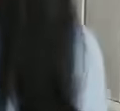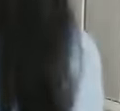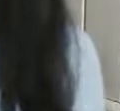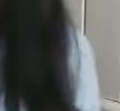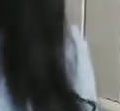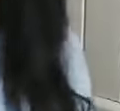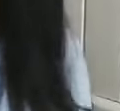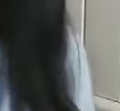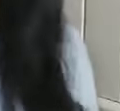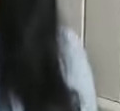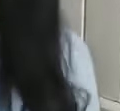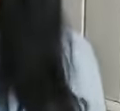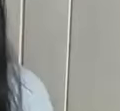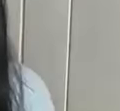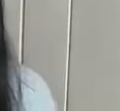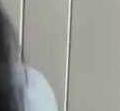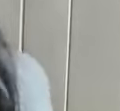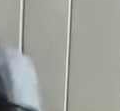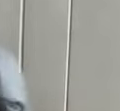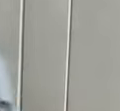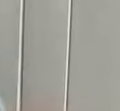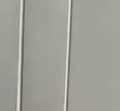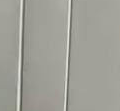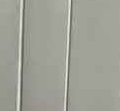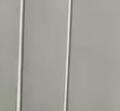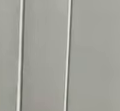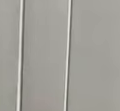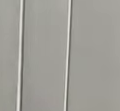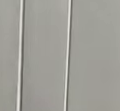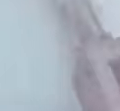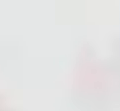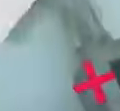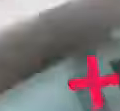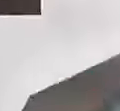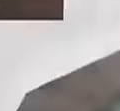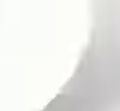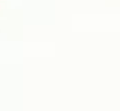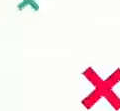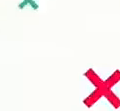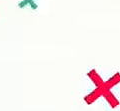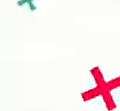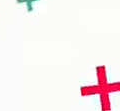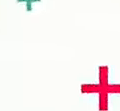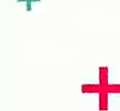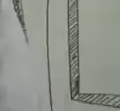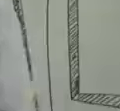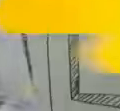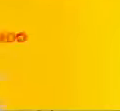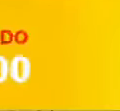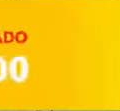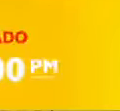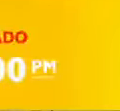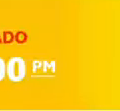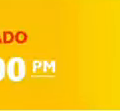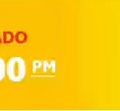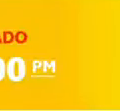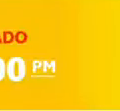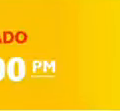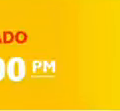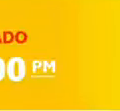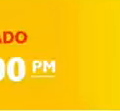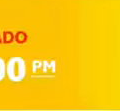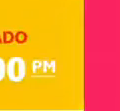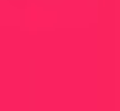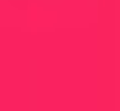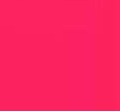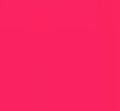capítulo hablaremos de educación sexual. Aunque a algunos les incomode. ¿Por qué somos así? Sábado, 5 de